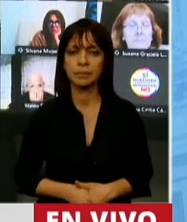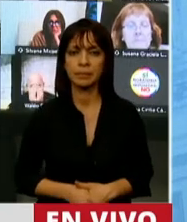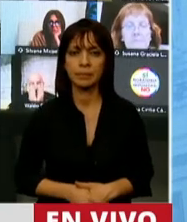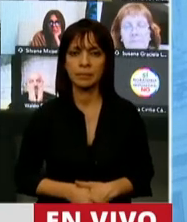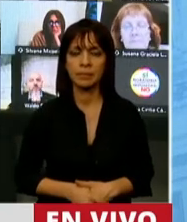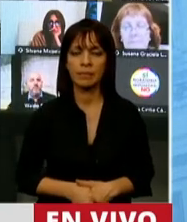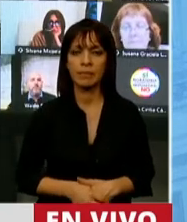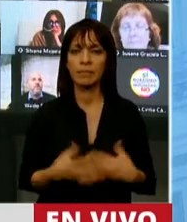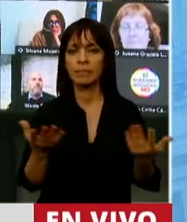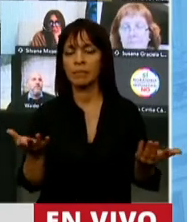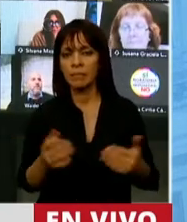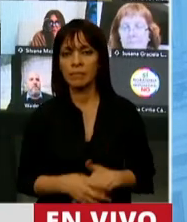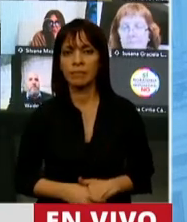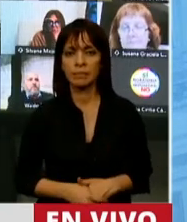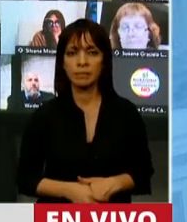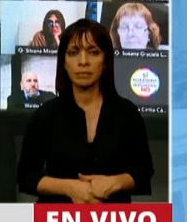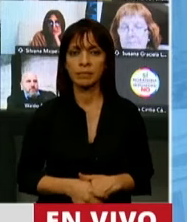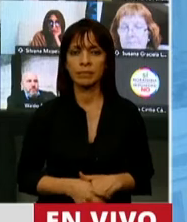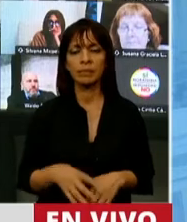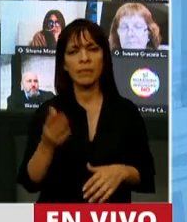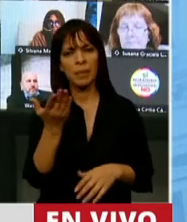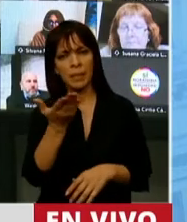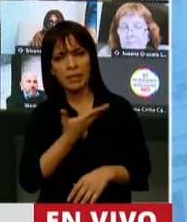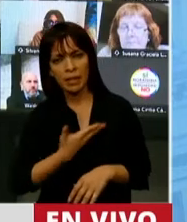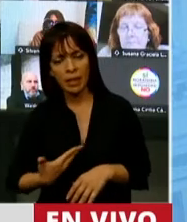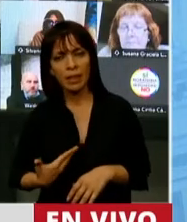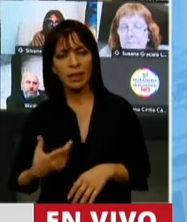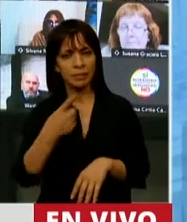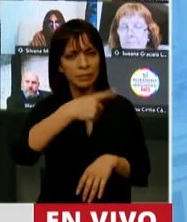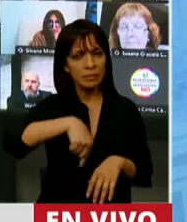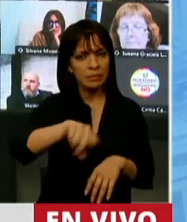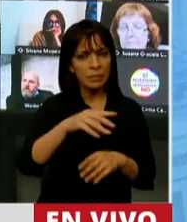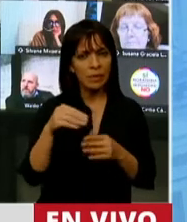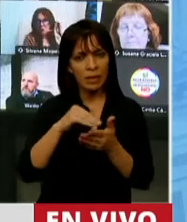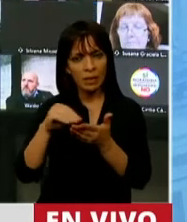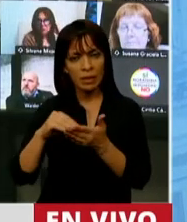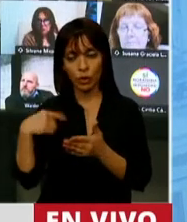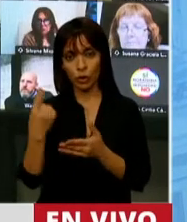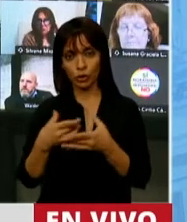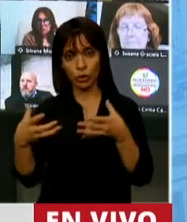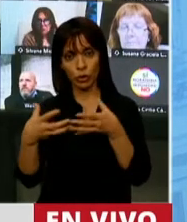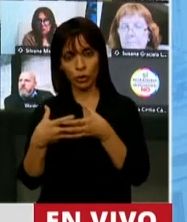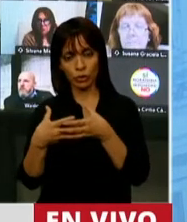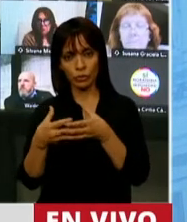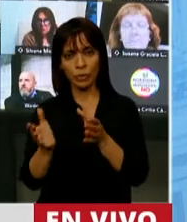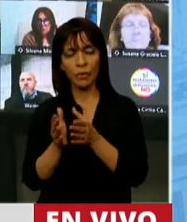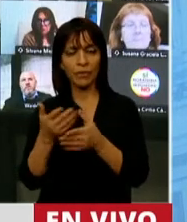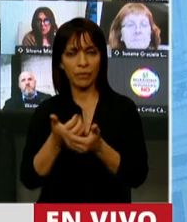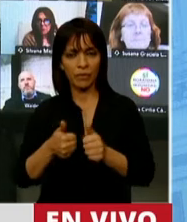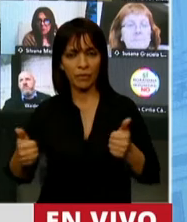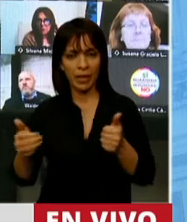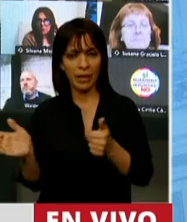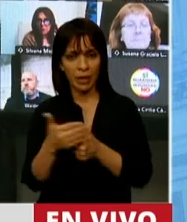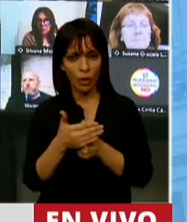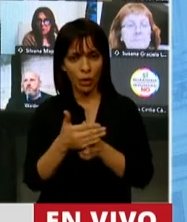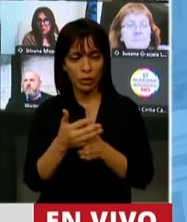Mire, presidente, señores legisladores, para nosotros, los miembros del Frente de Todos, es